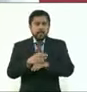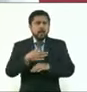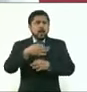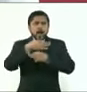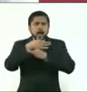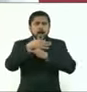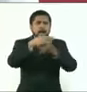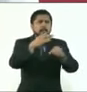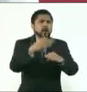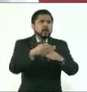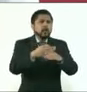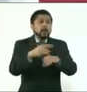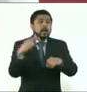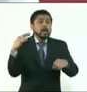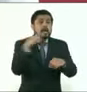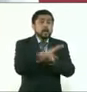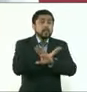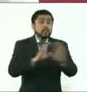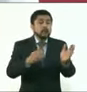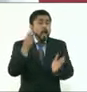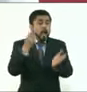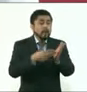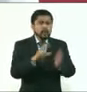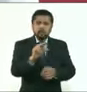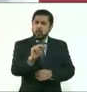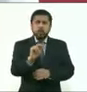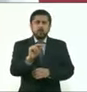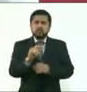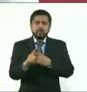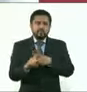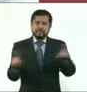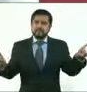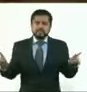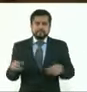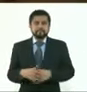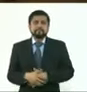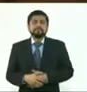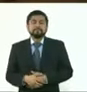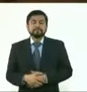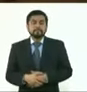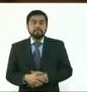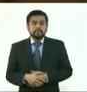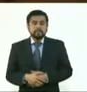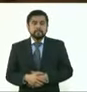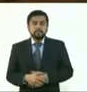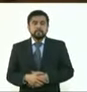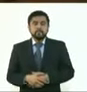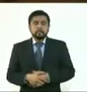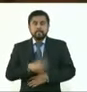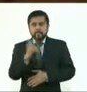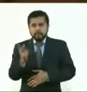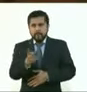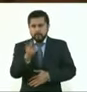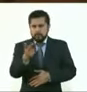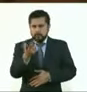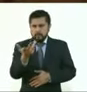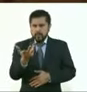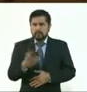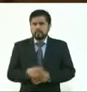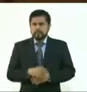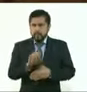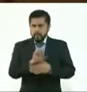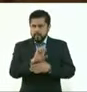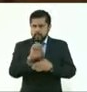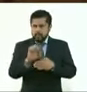aplicar en el corto plazo, porque no es una multa de tránsito. Y en ese tema, preguntarle, ¿se van a mandar entonces requerimientos a